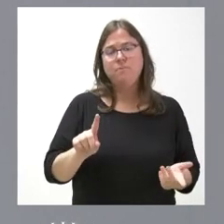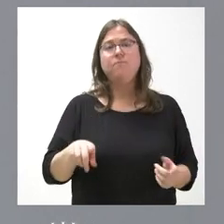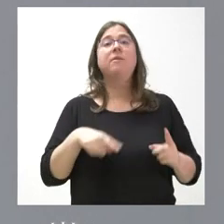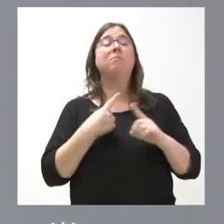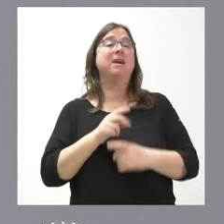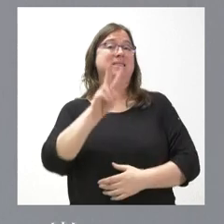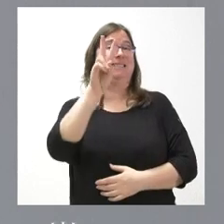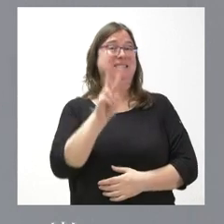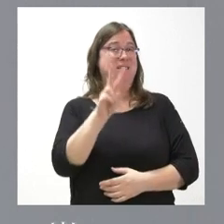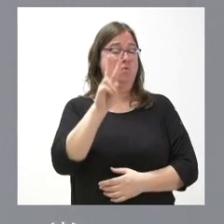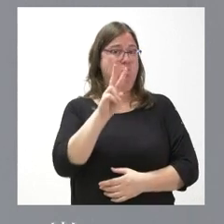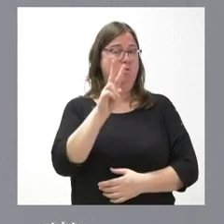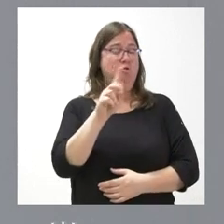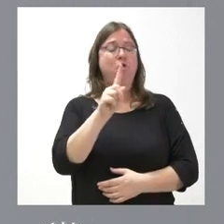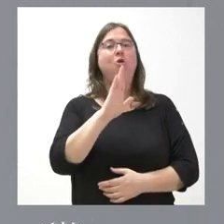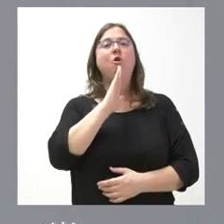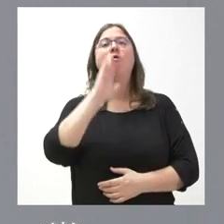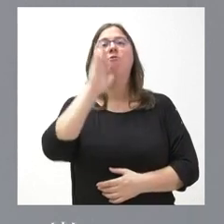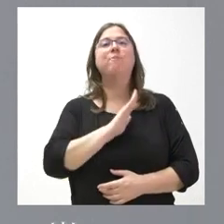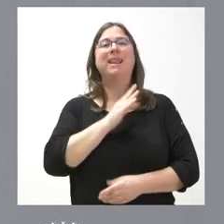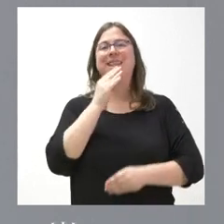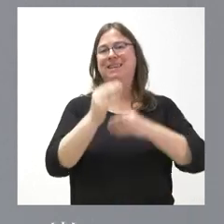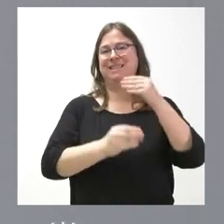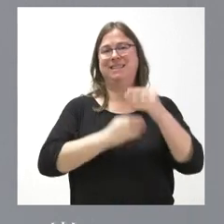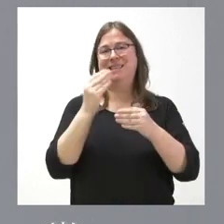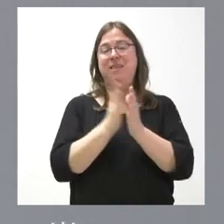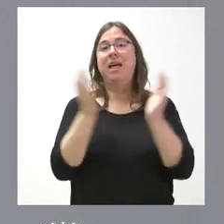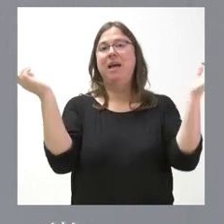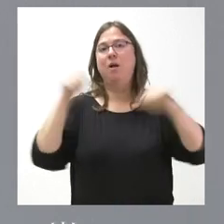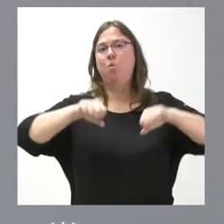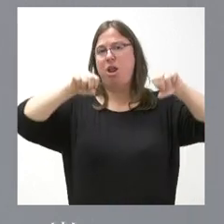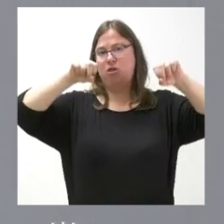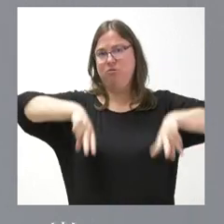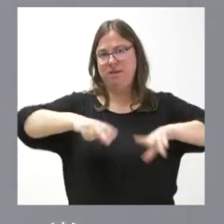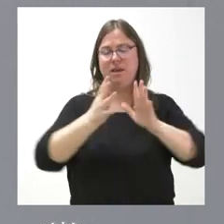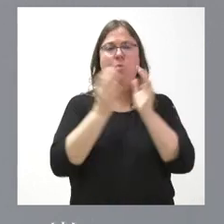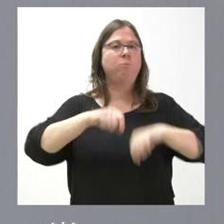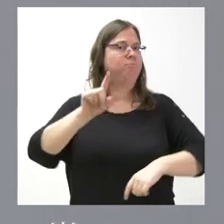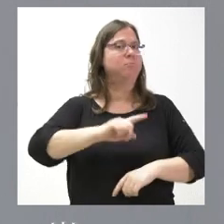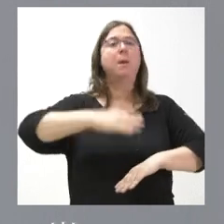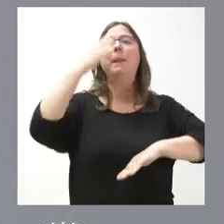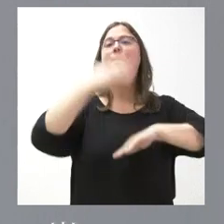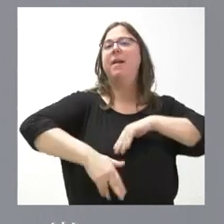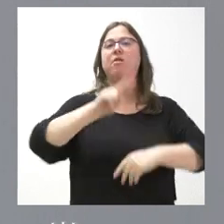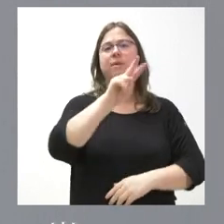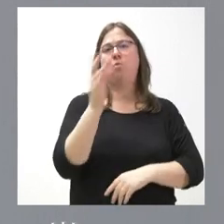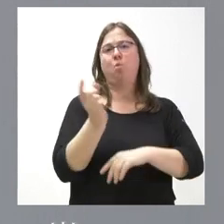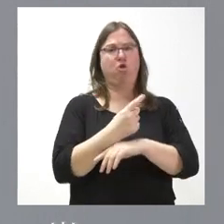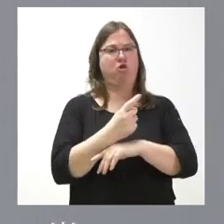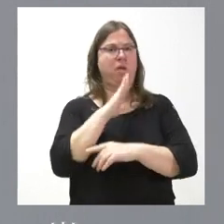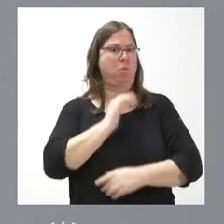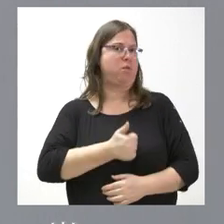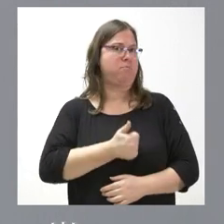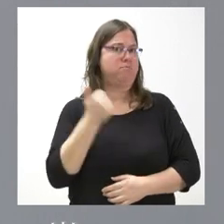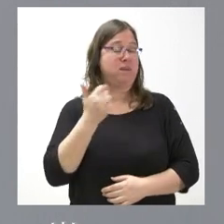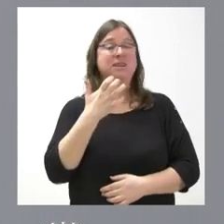segundo lugar, que no nos parece que tenga que realizarse sin consenso y sin búsqueda de acuerdos. Dar un plazo de 24 horas es lo más adecuado y